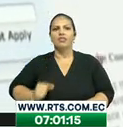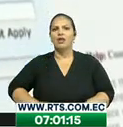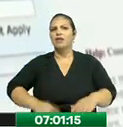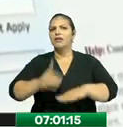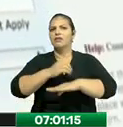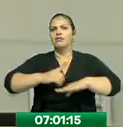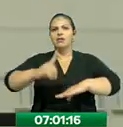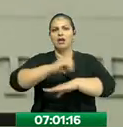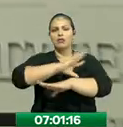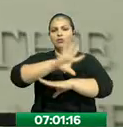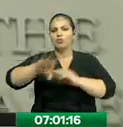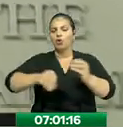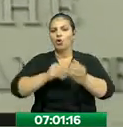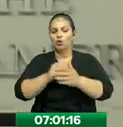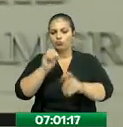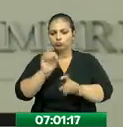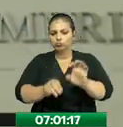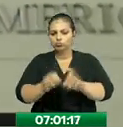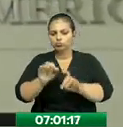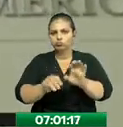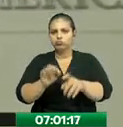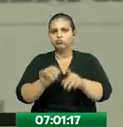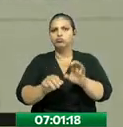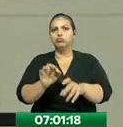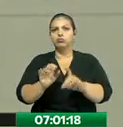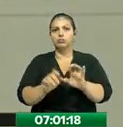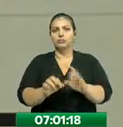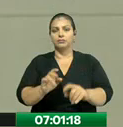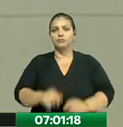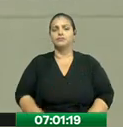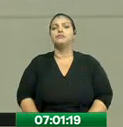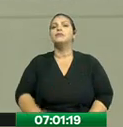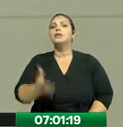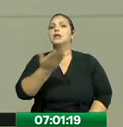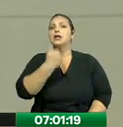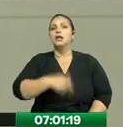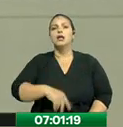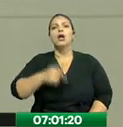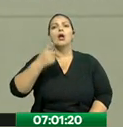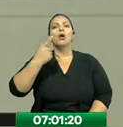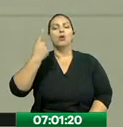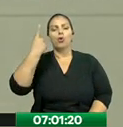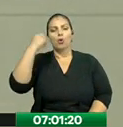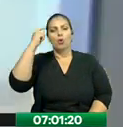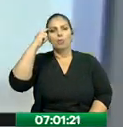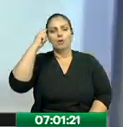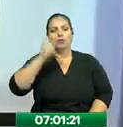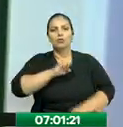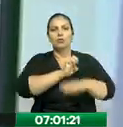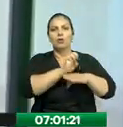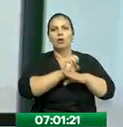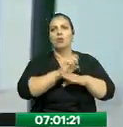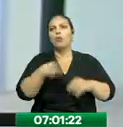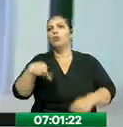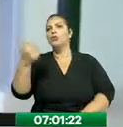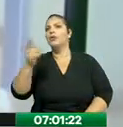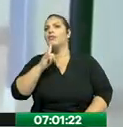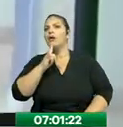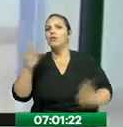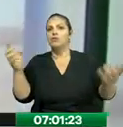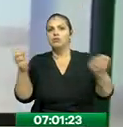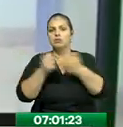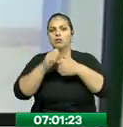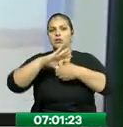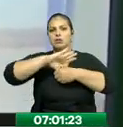El gobierno de Estados Unidos realizará un sorteo al azar entre las solicitudes calificadas. Se tiene previsto otorgar 55